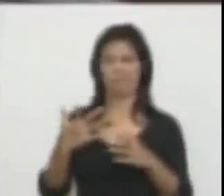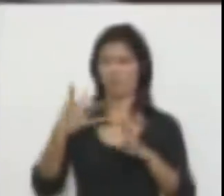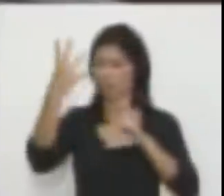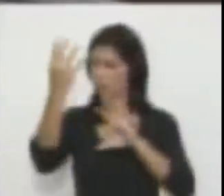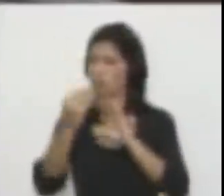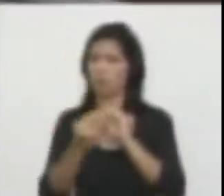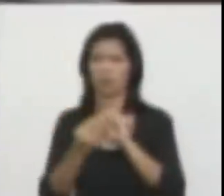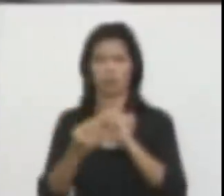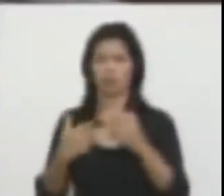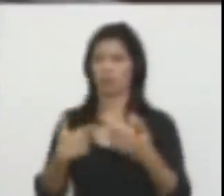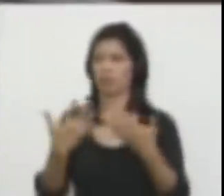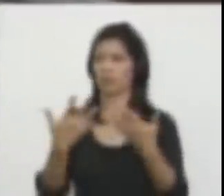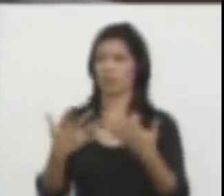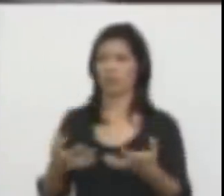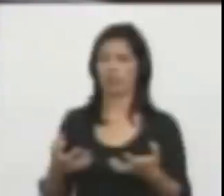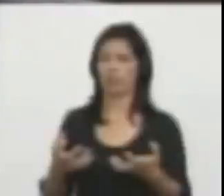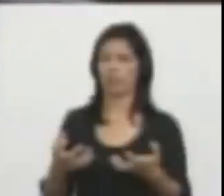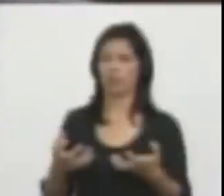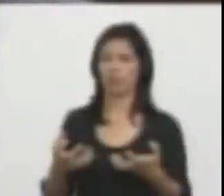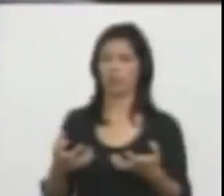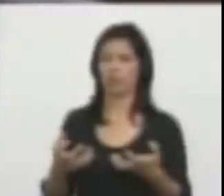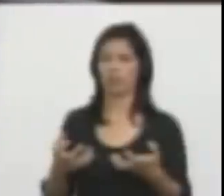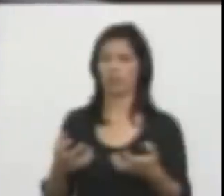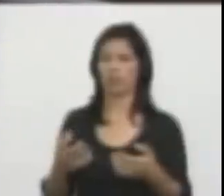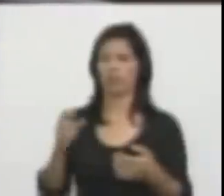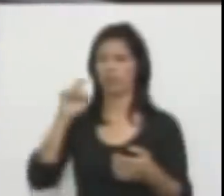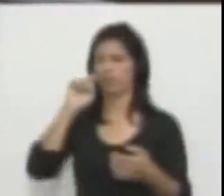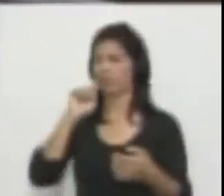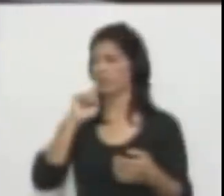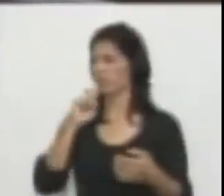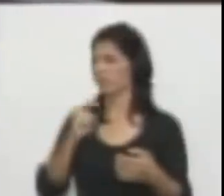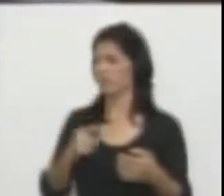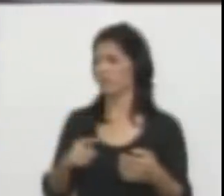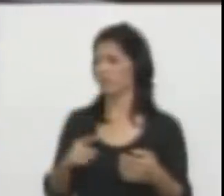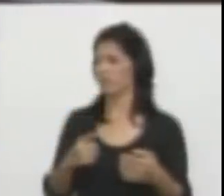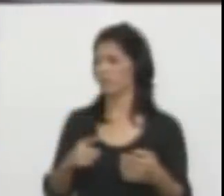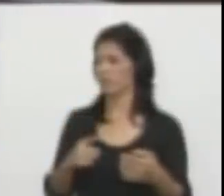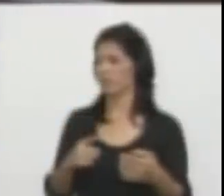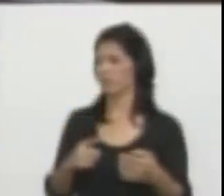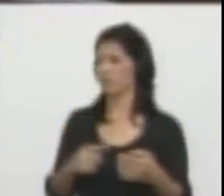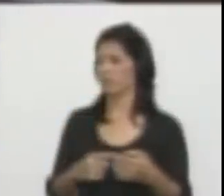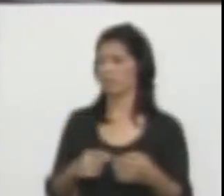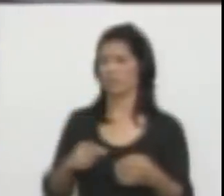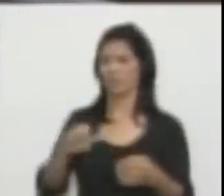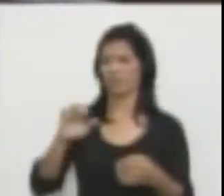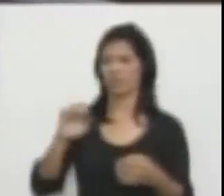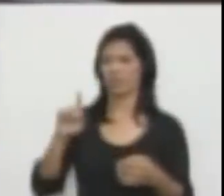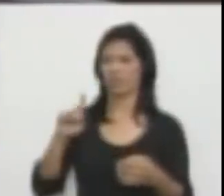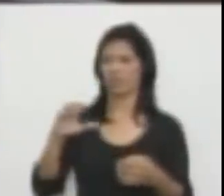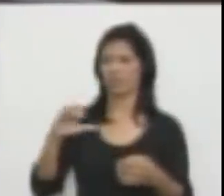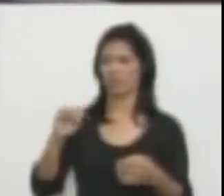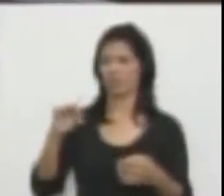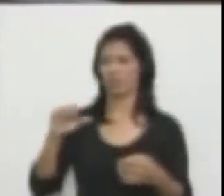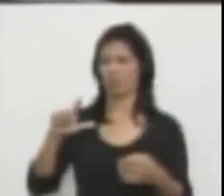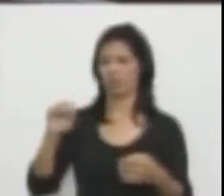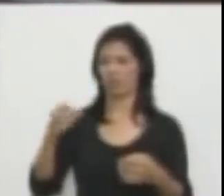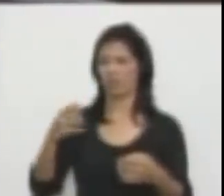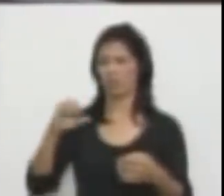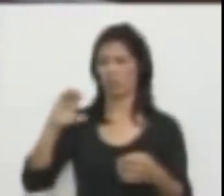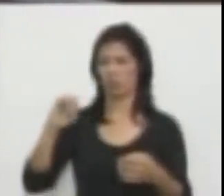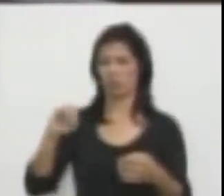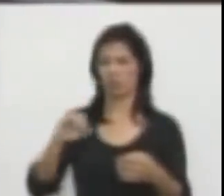el sexo escatológico. A mí me parece que el sexo escatológico es un sexo inane,